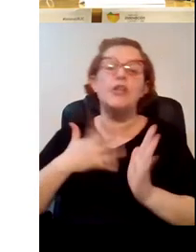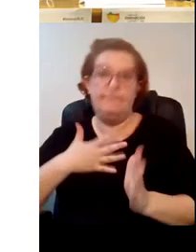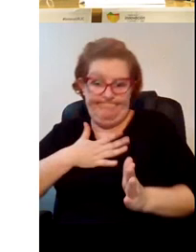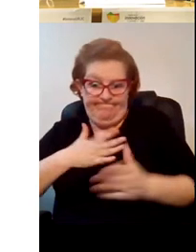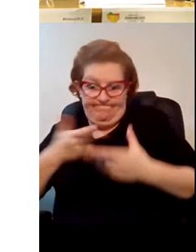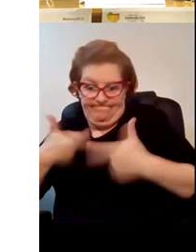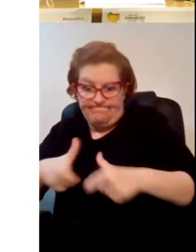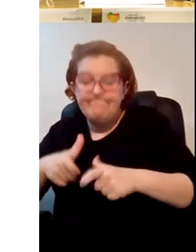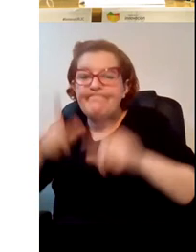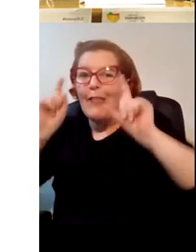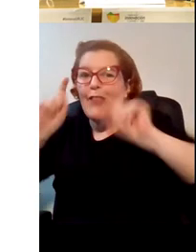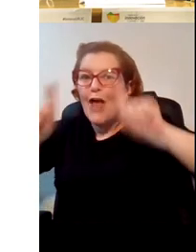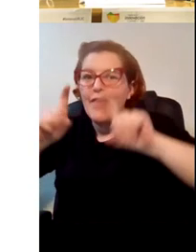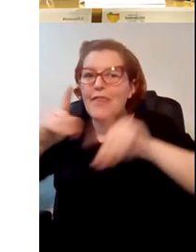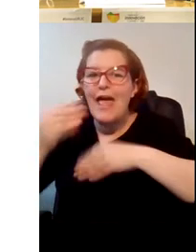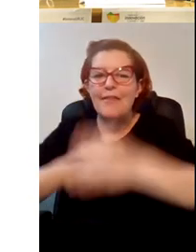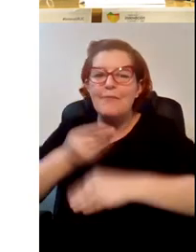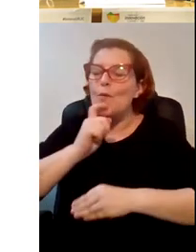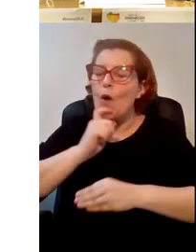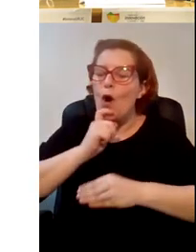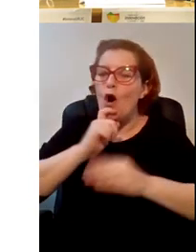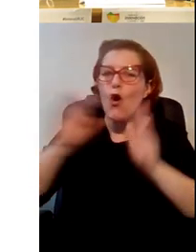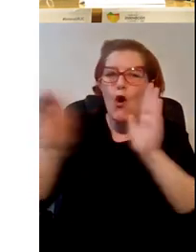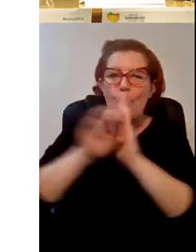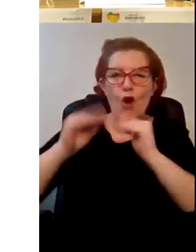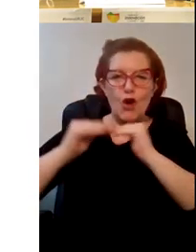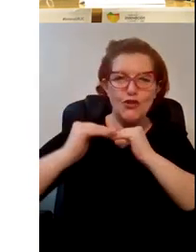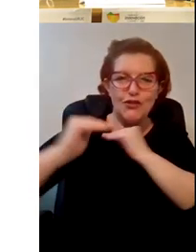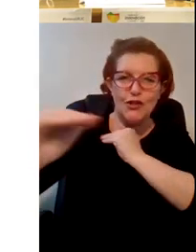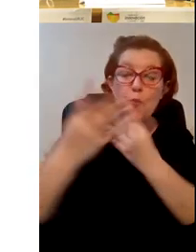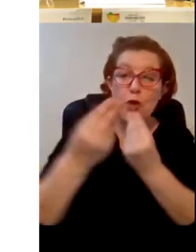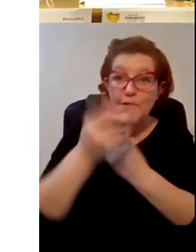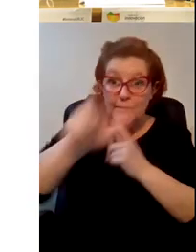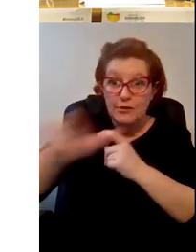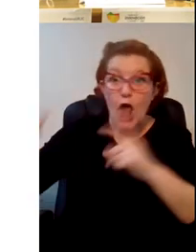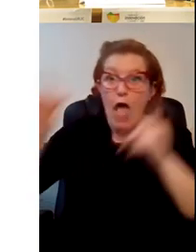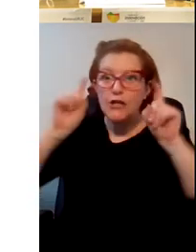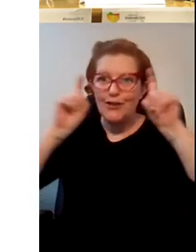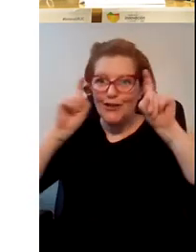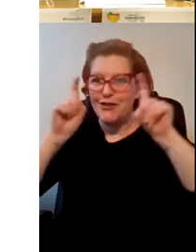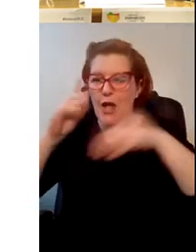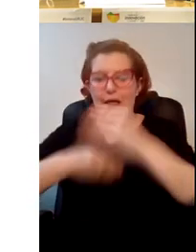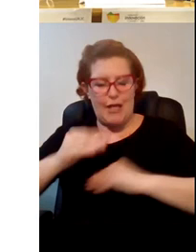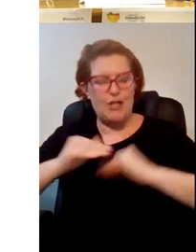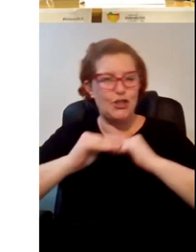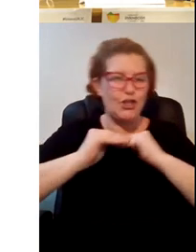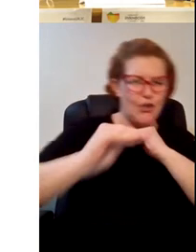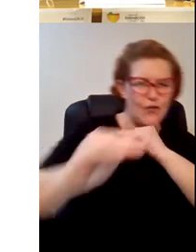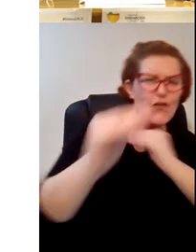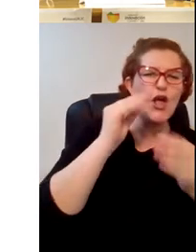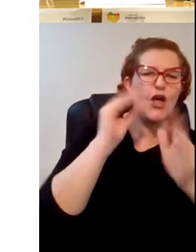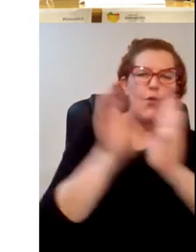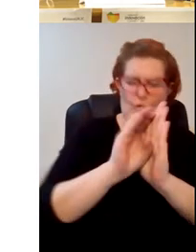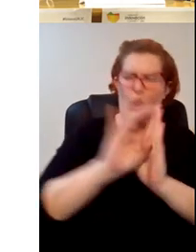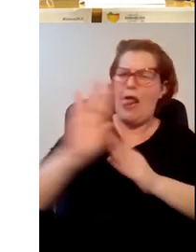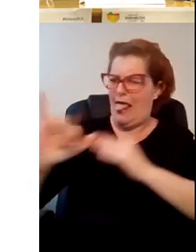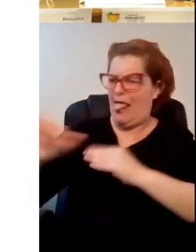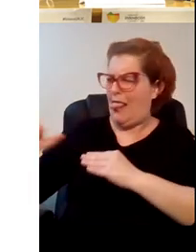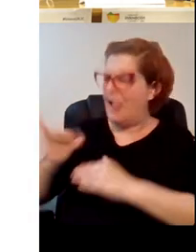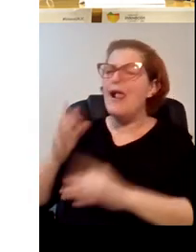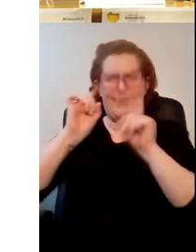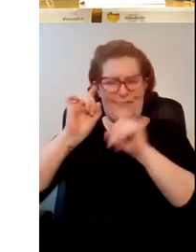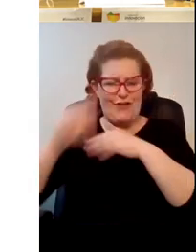hacer sostenibilización curricular y muchos profes de la universidad hacen sostenibilización curricular muchos muchos profesores ¿vale?